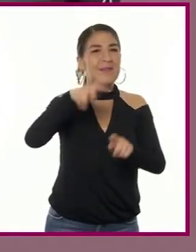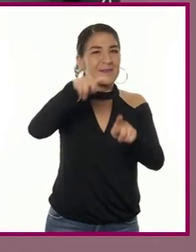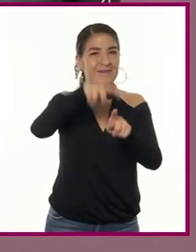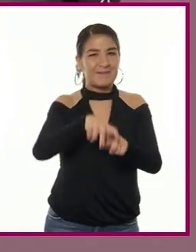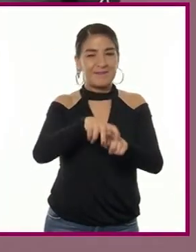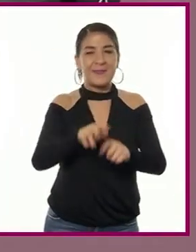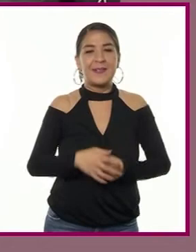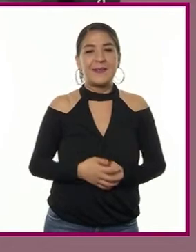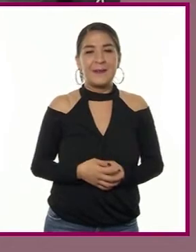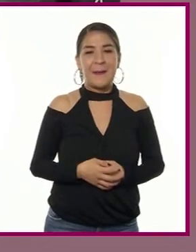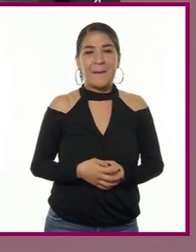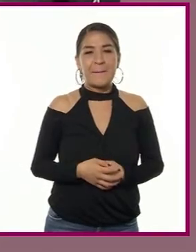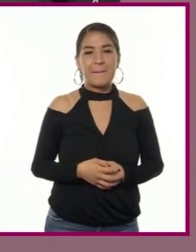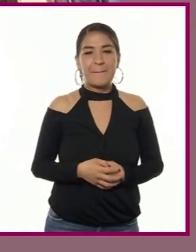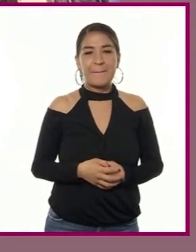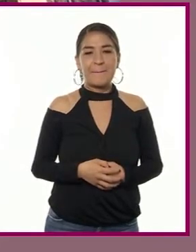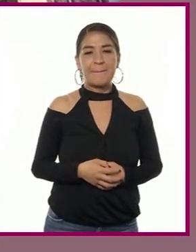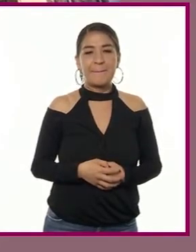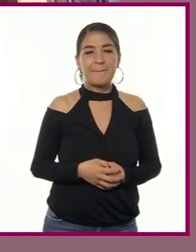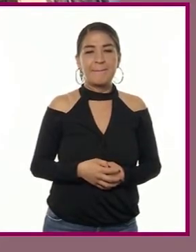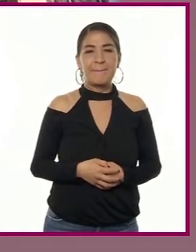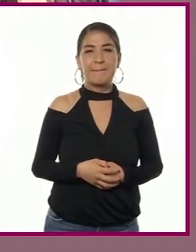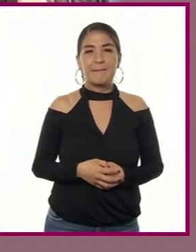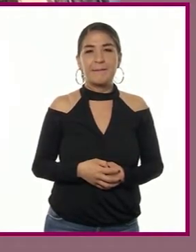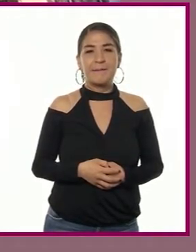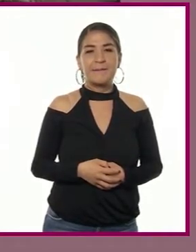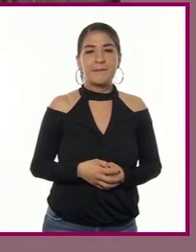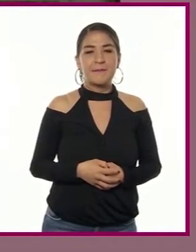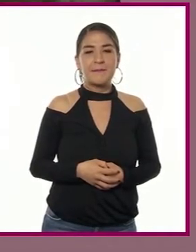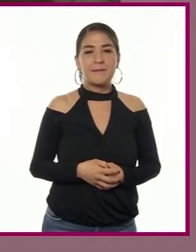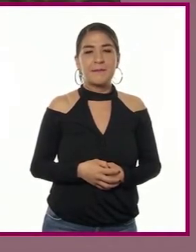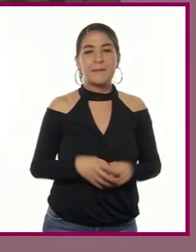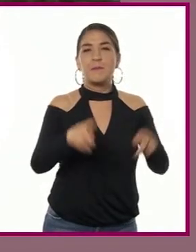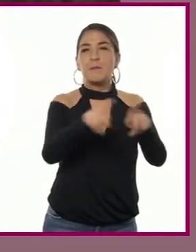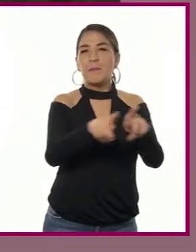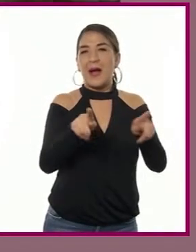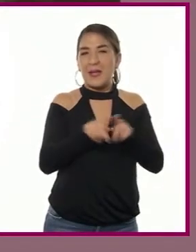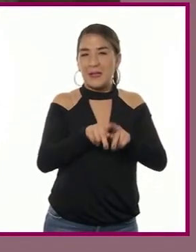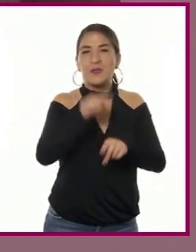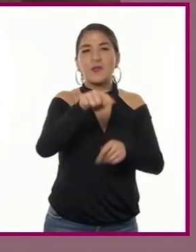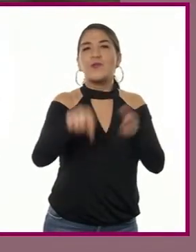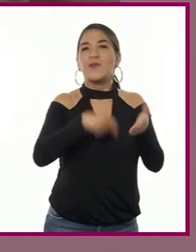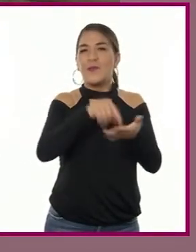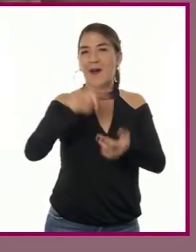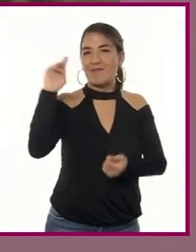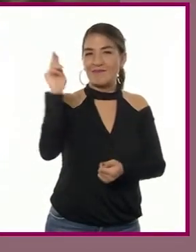El Palacio de Minería,